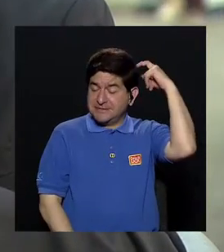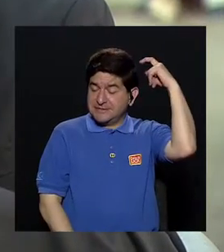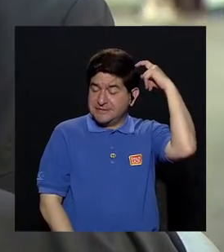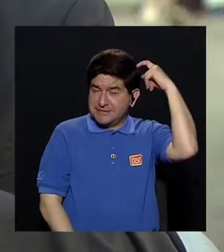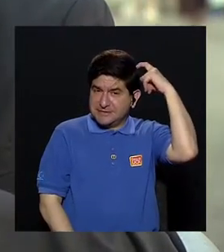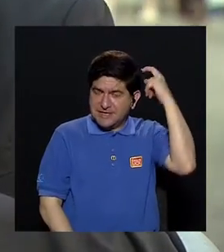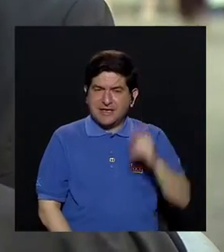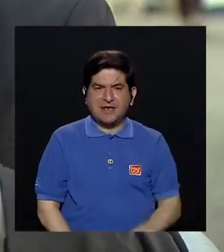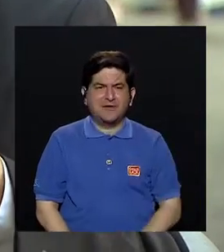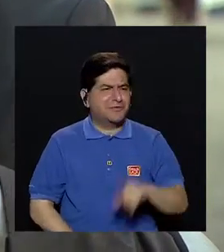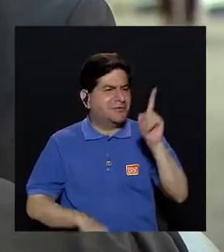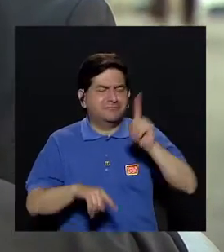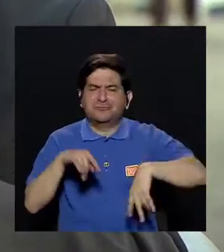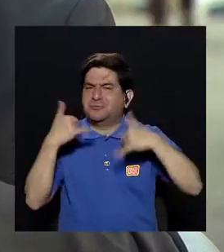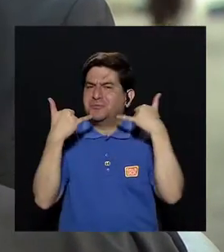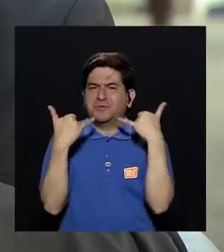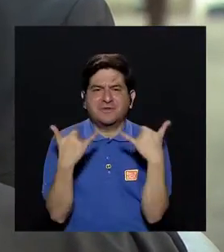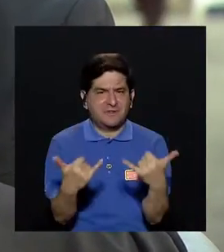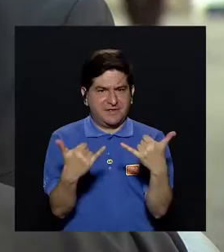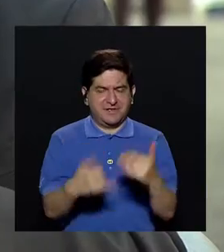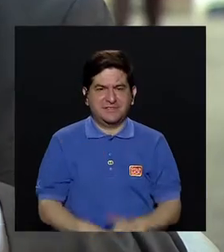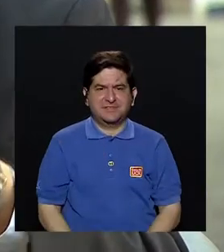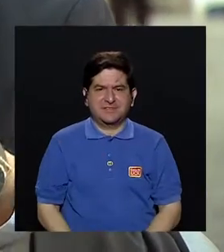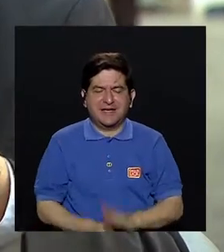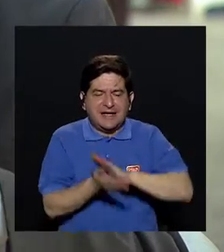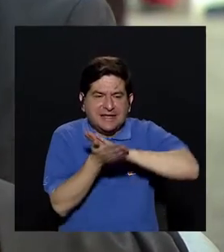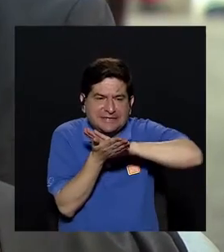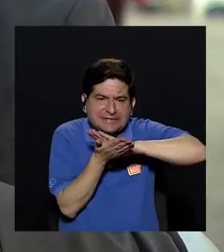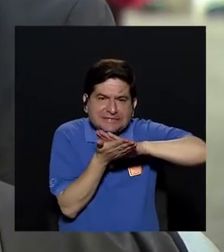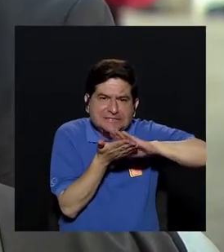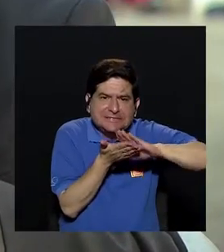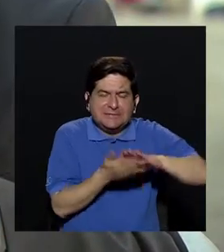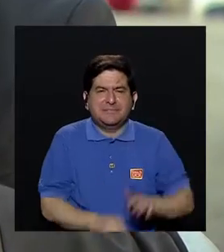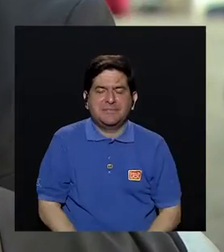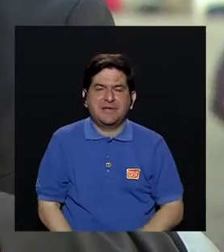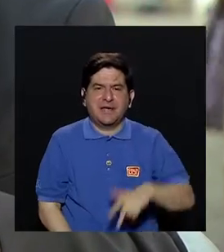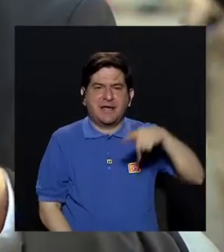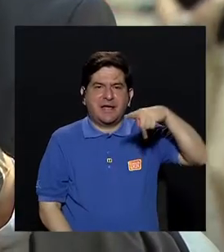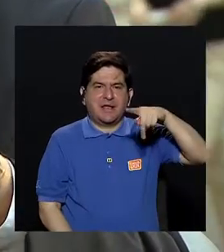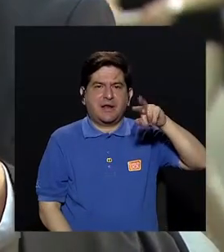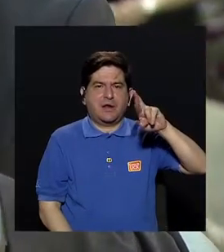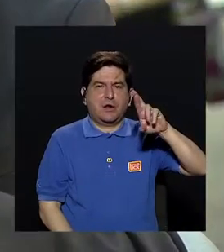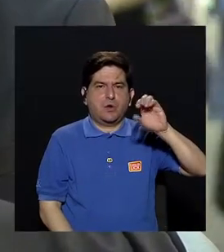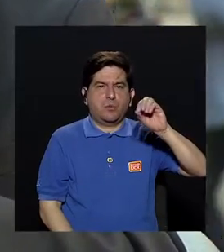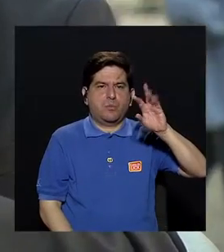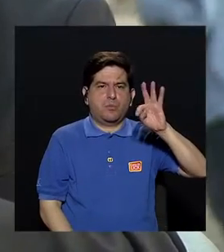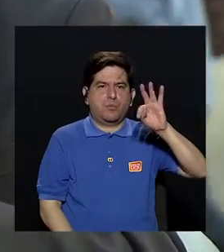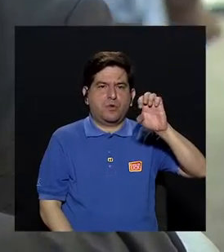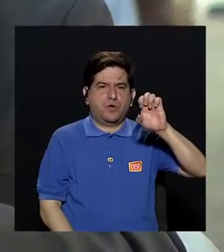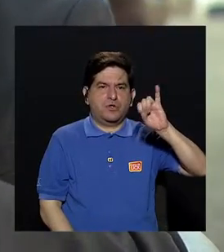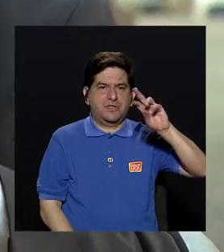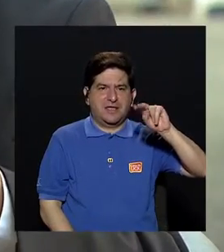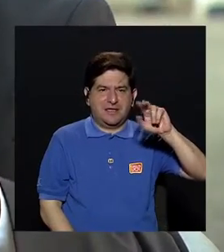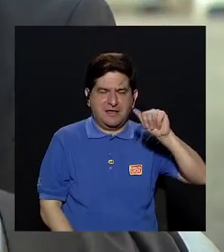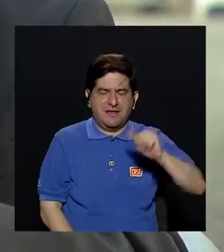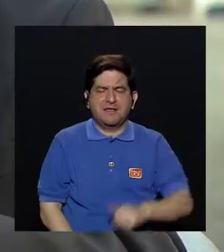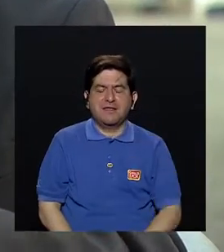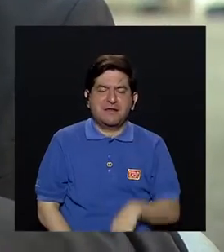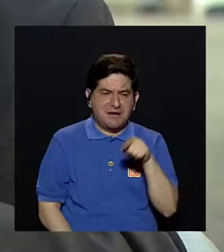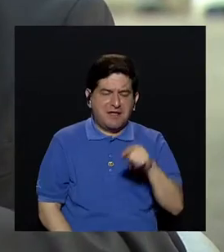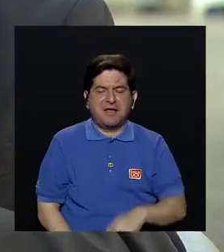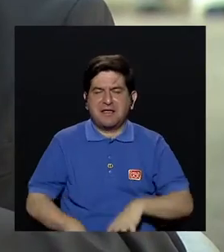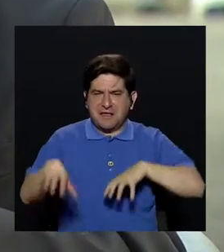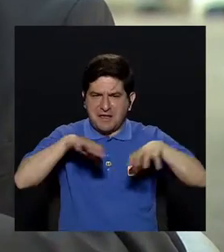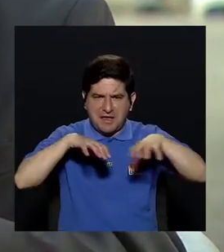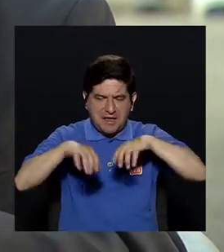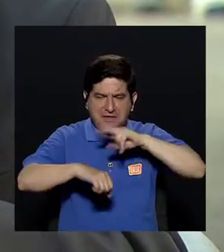cerebro es incapaz de limpiar unas proteínas que se acumulan durante el día